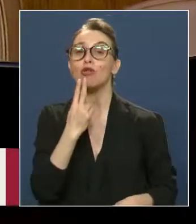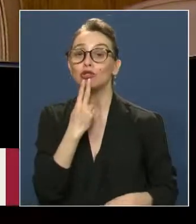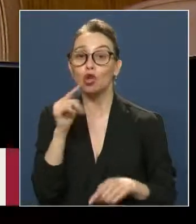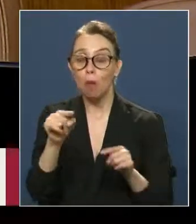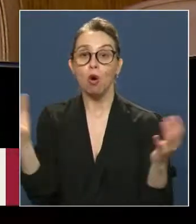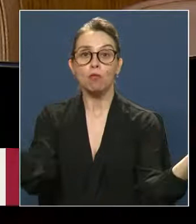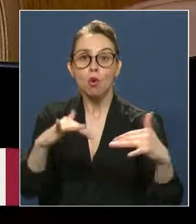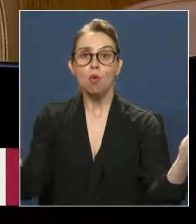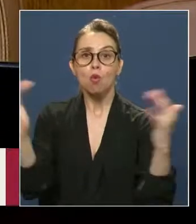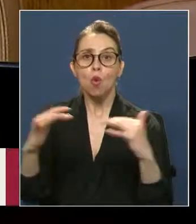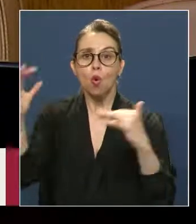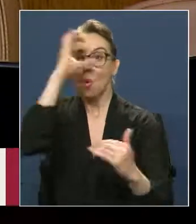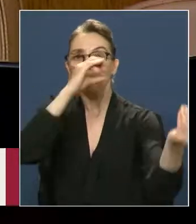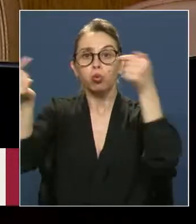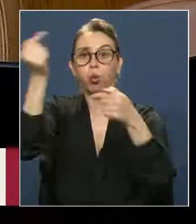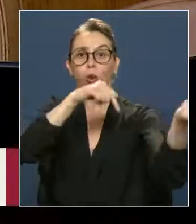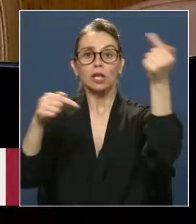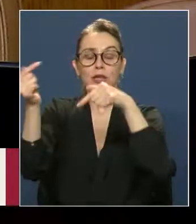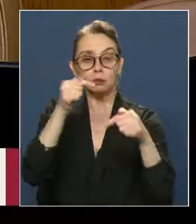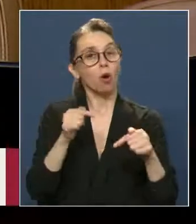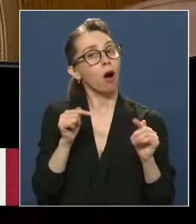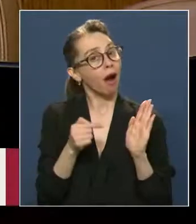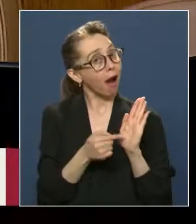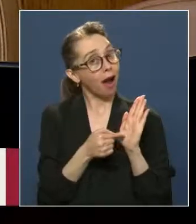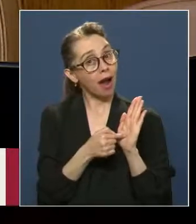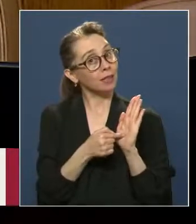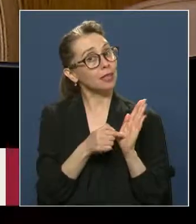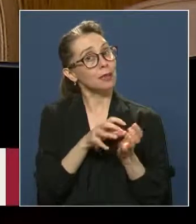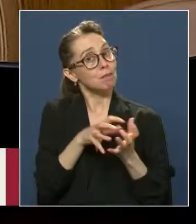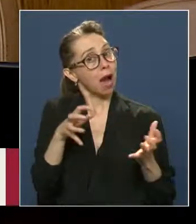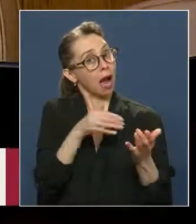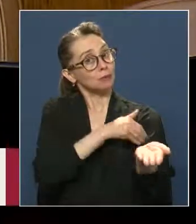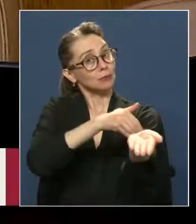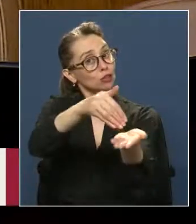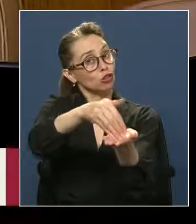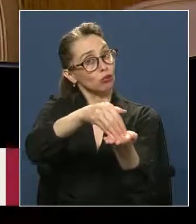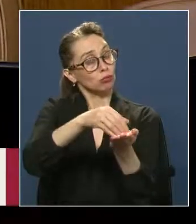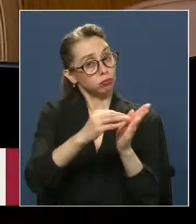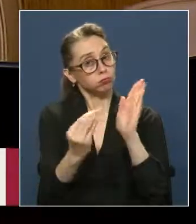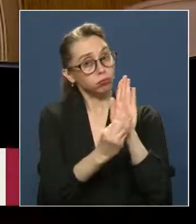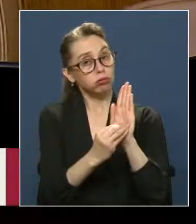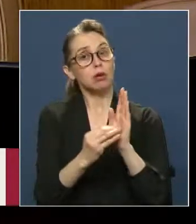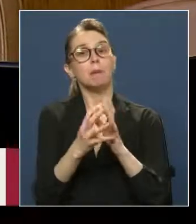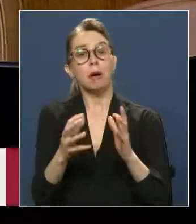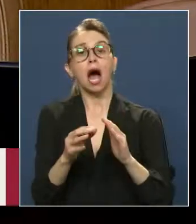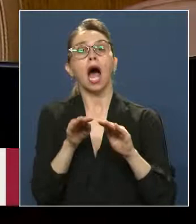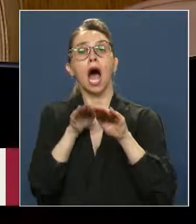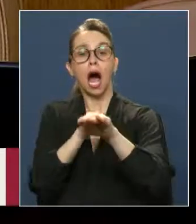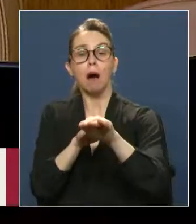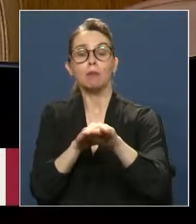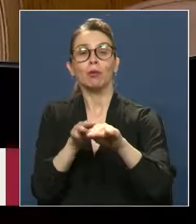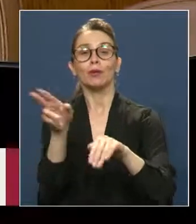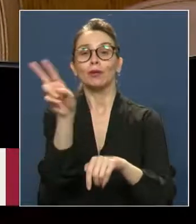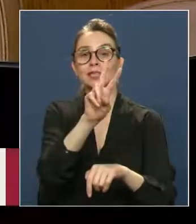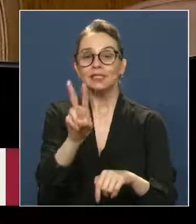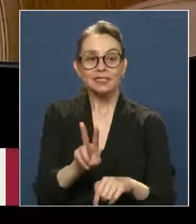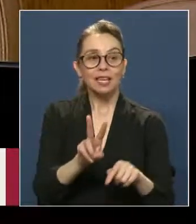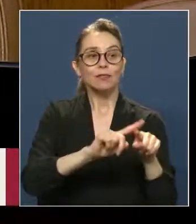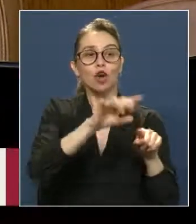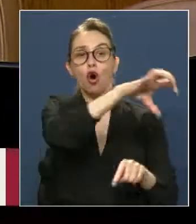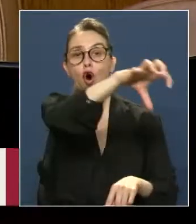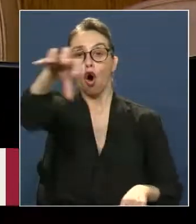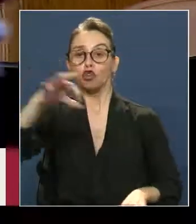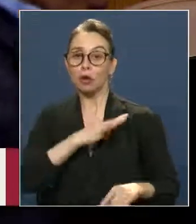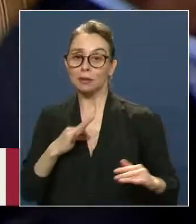Por lo tanto, acá tiene que haber no solo más recursos, sino que también, por ejemplo, más apoyo de los servicios de otros